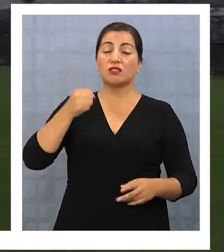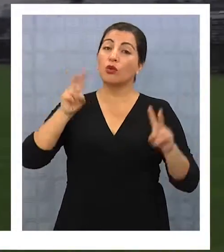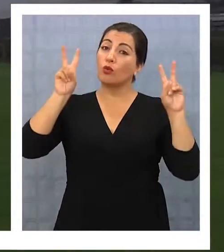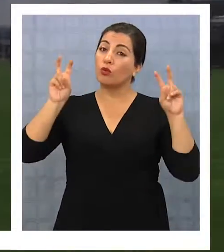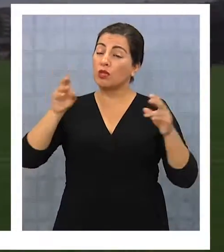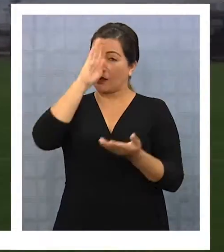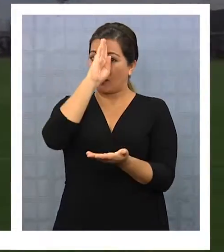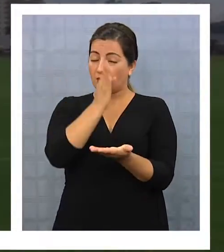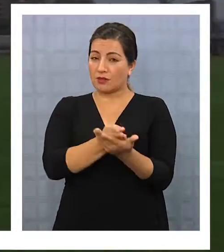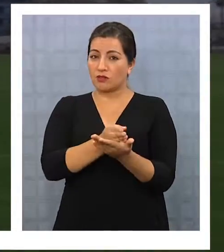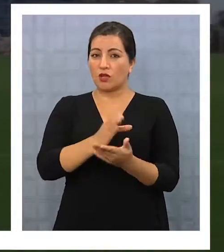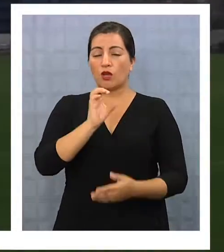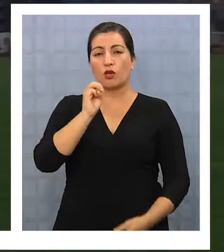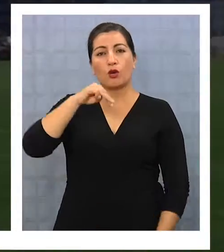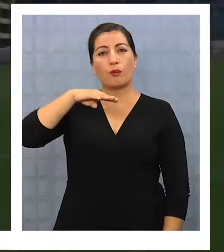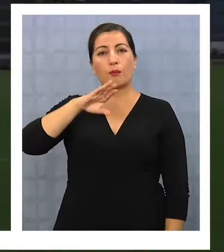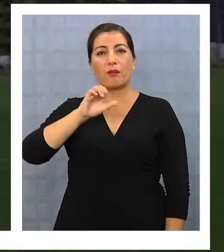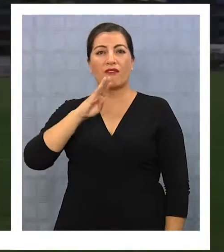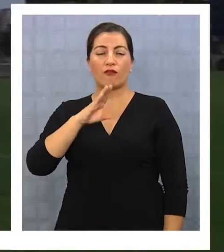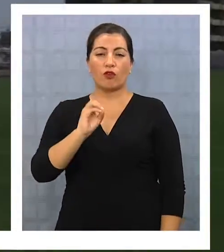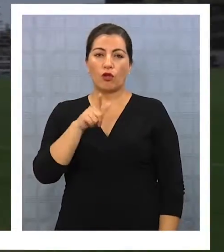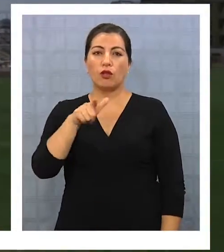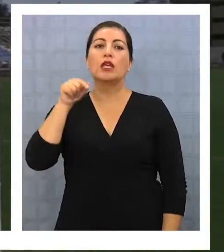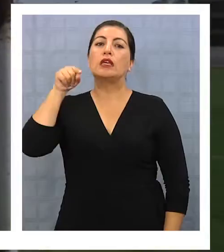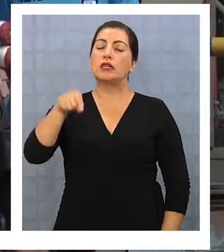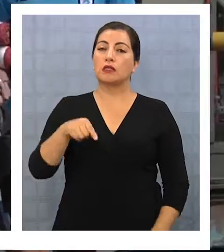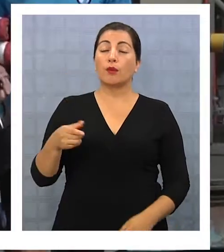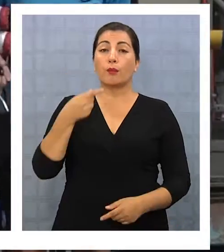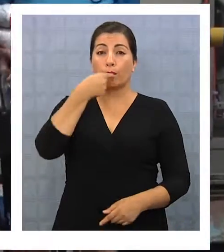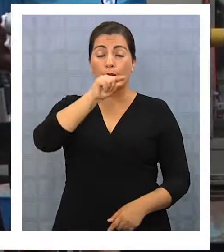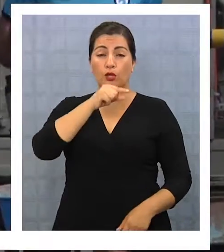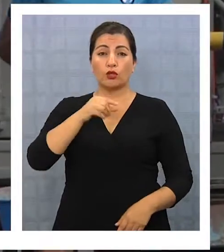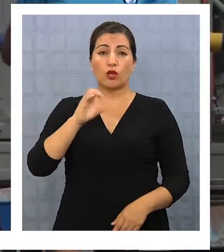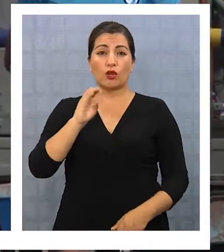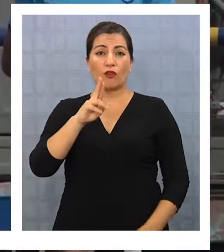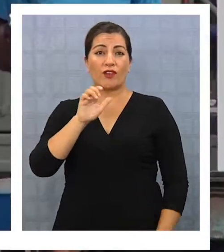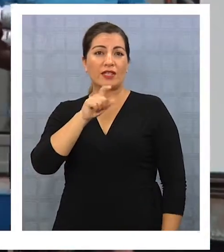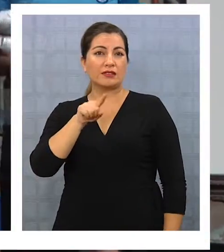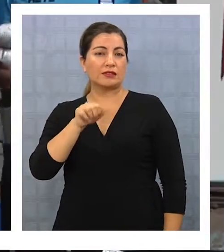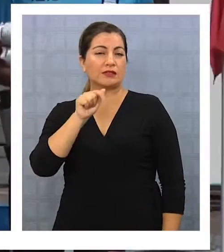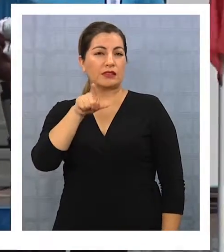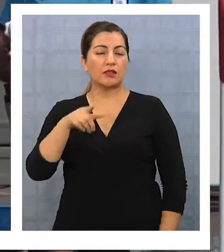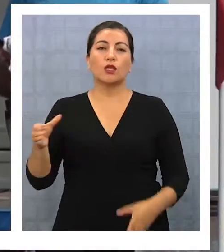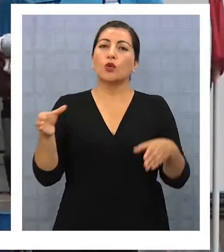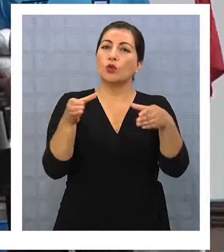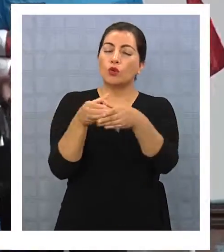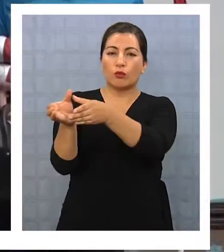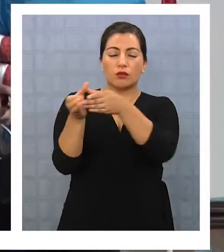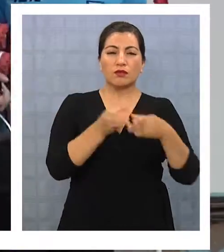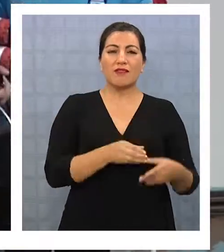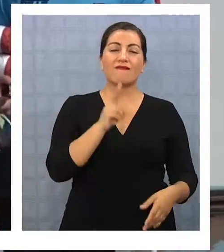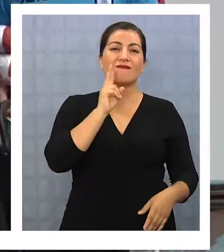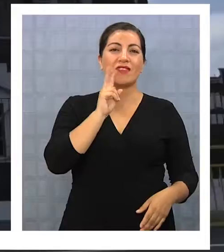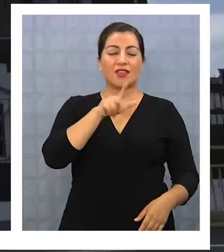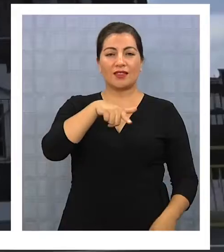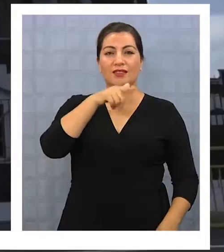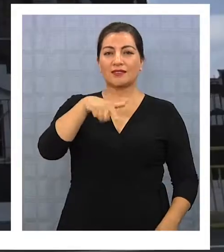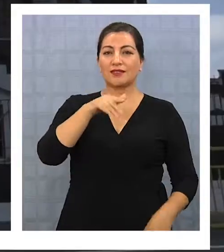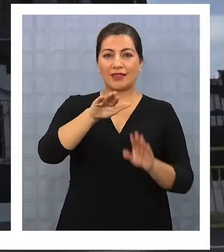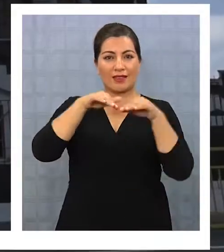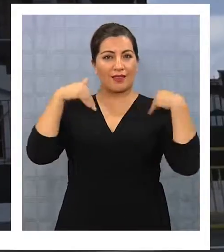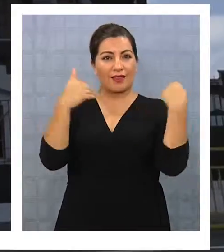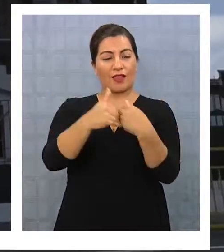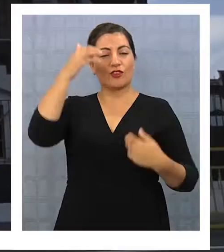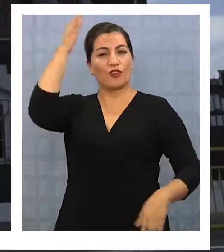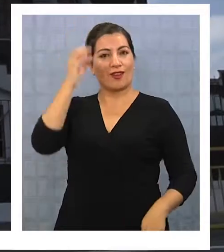la Conmebol. Entre tanto, esta semana recibe a Cobresal, el viernes 17, a las 17 horas, en el Estadio